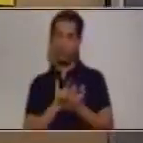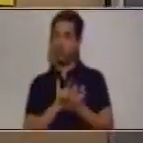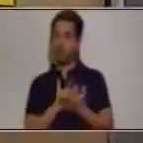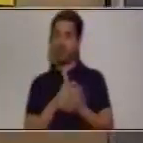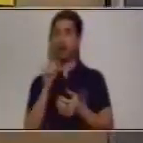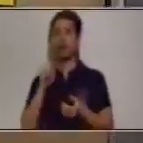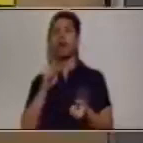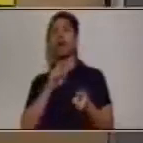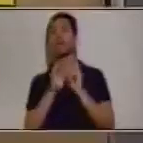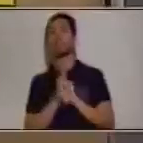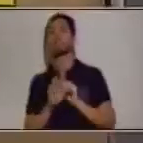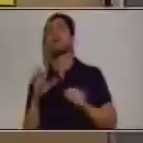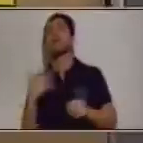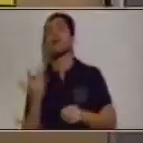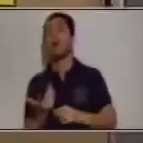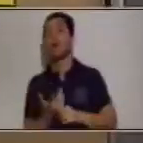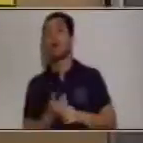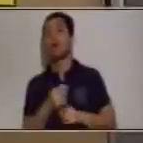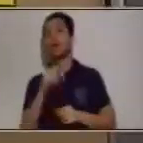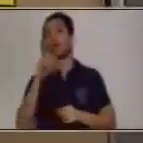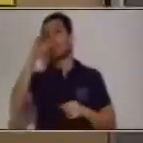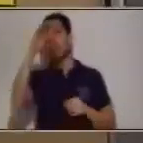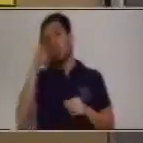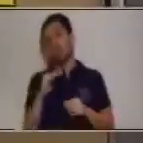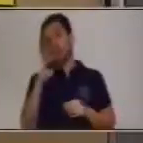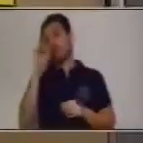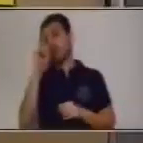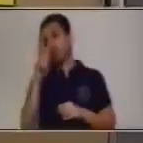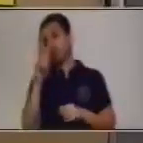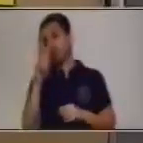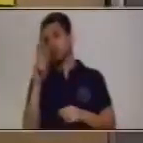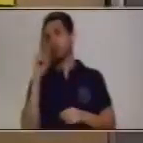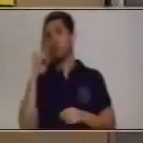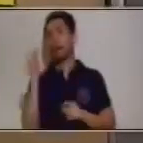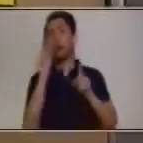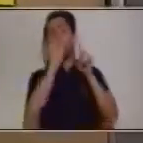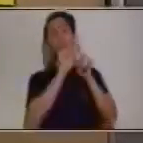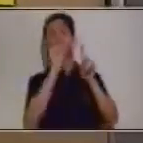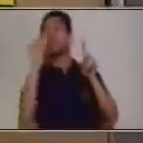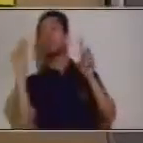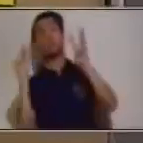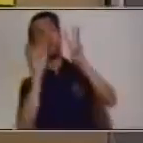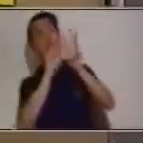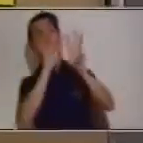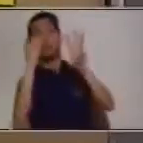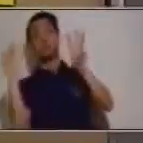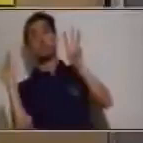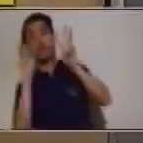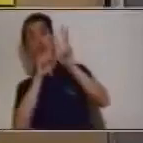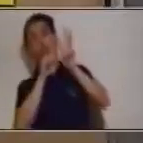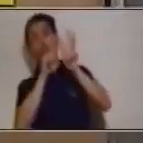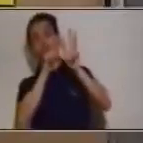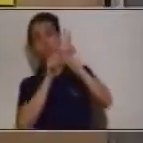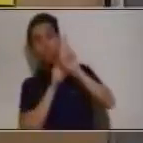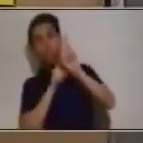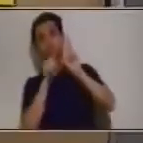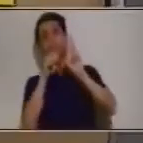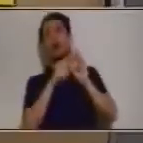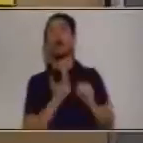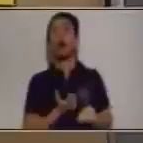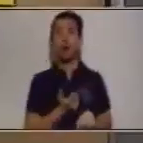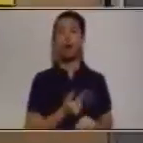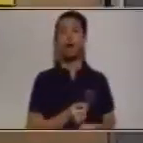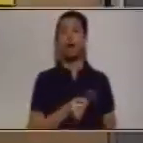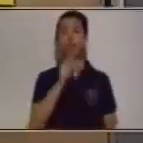ahora es dos porque ya le prestó al lado de las unidades por lo tanto decimos